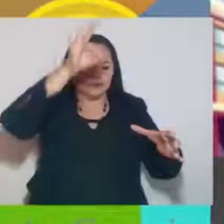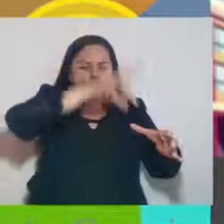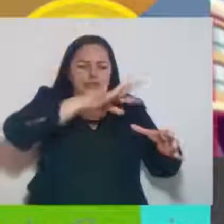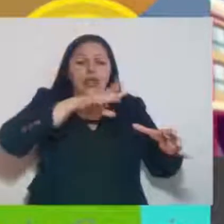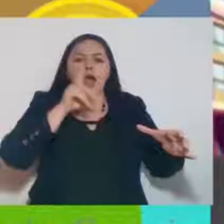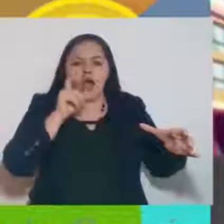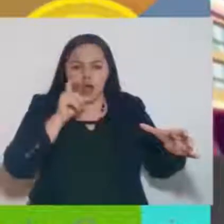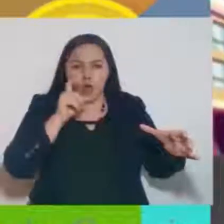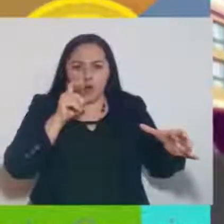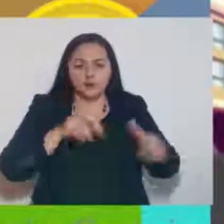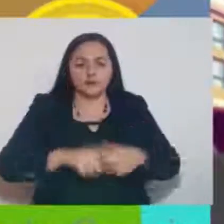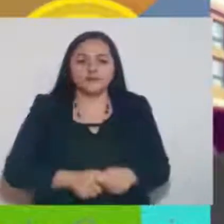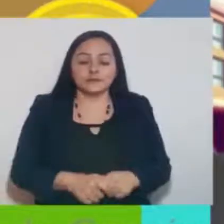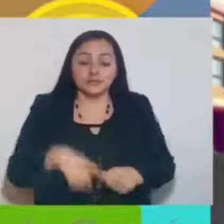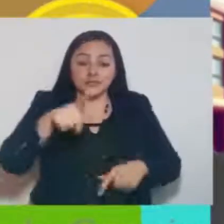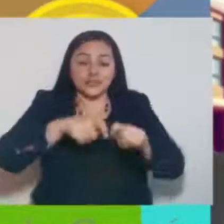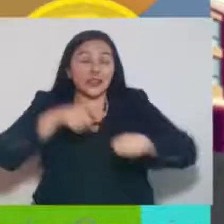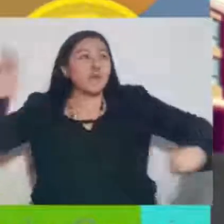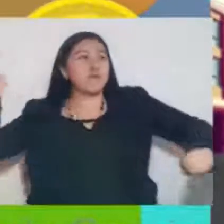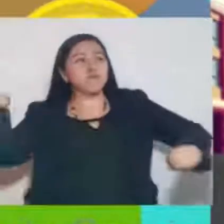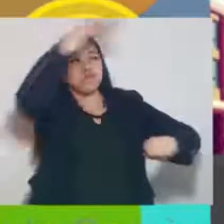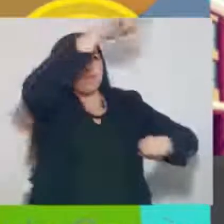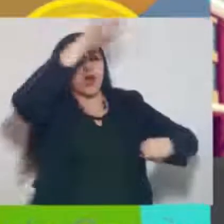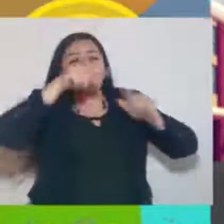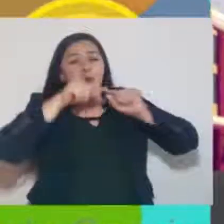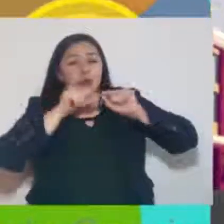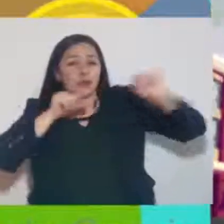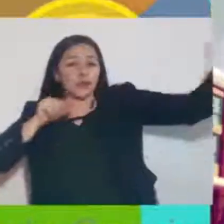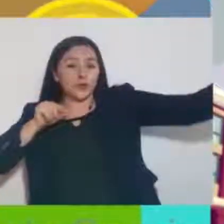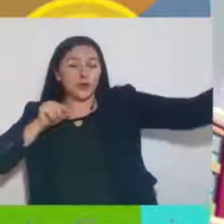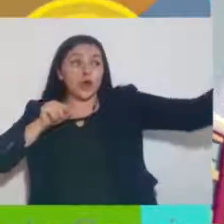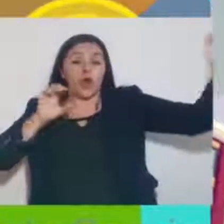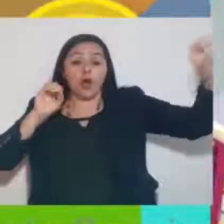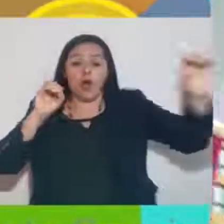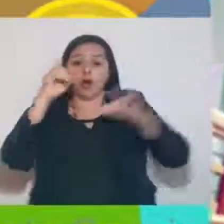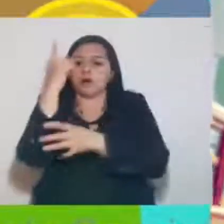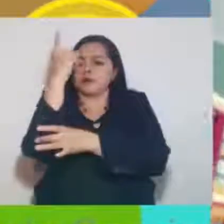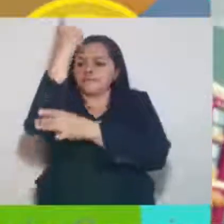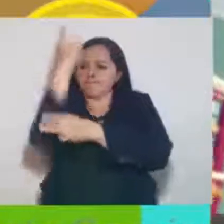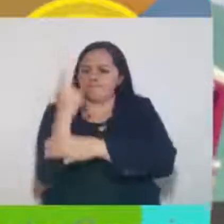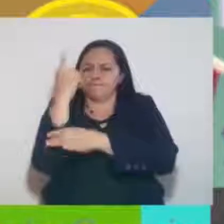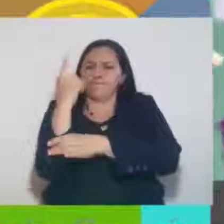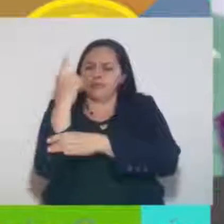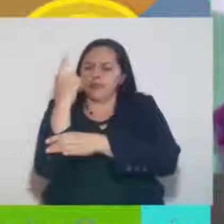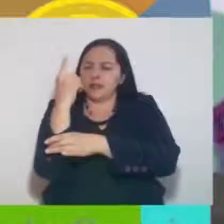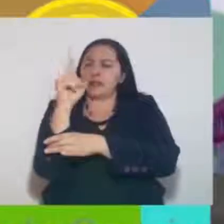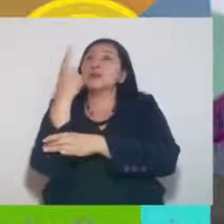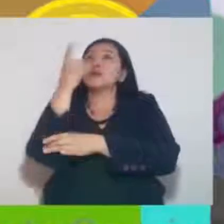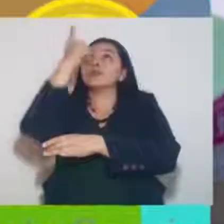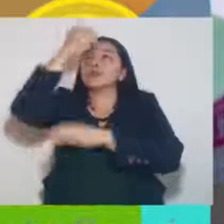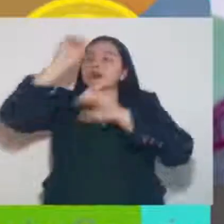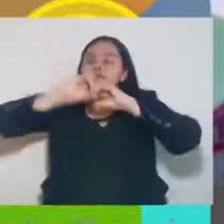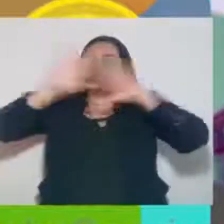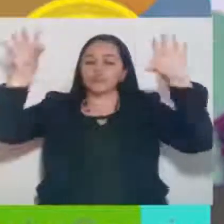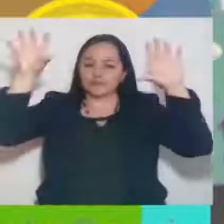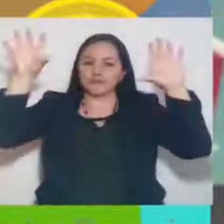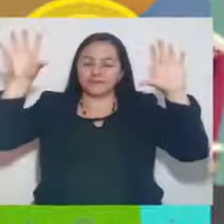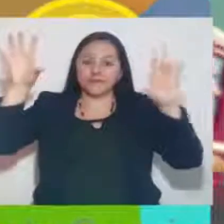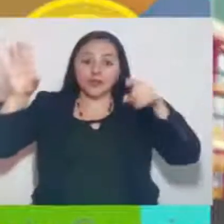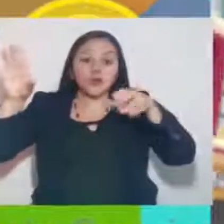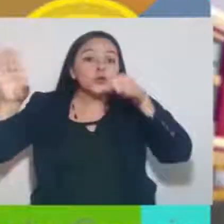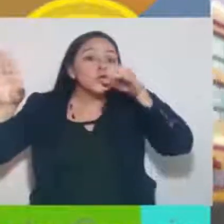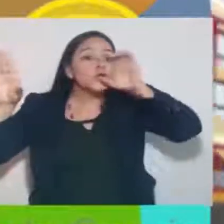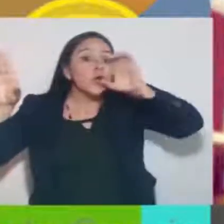Enciéndelos en el suelo. Utiliza un soporte que permita su salida libre y vertical. No los introduzcas en botellas o envases.